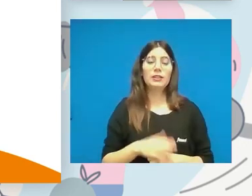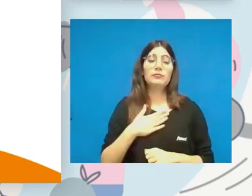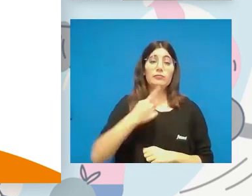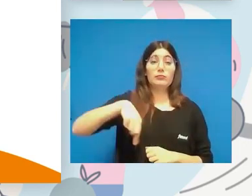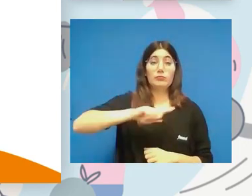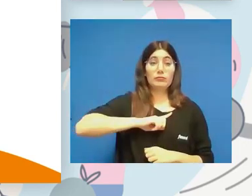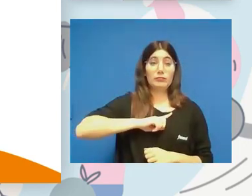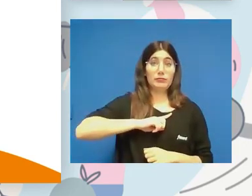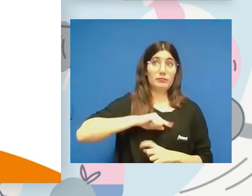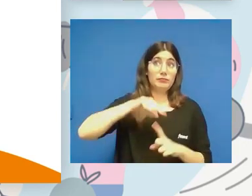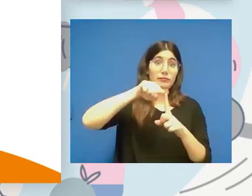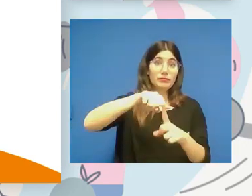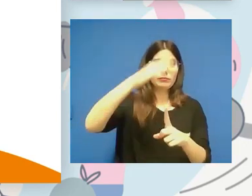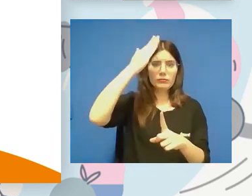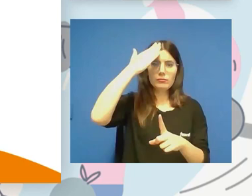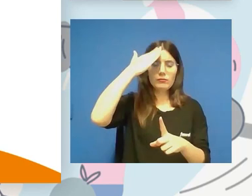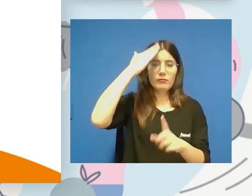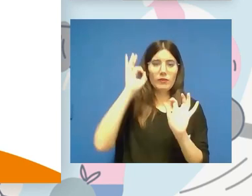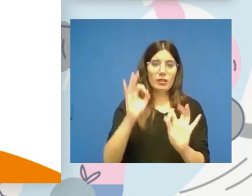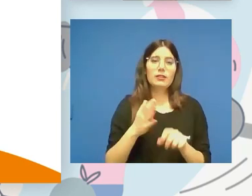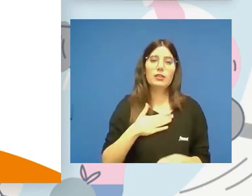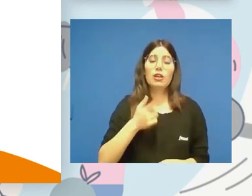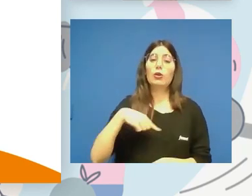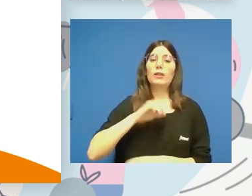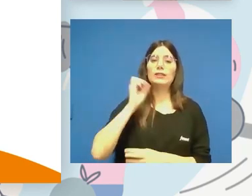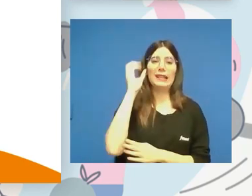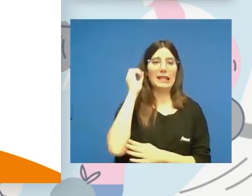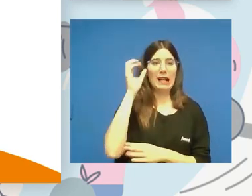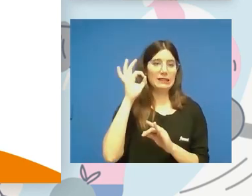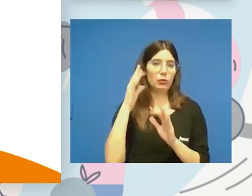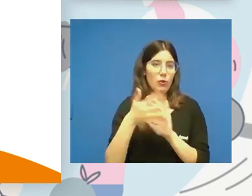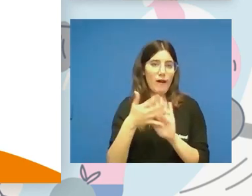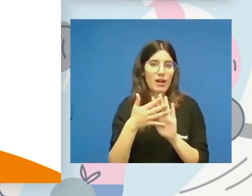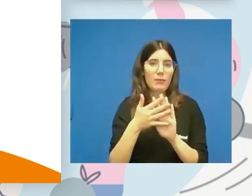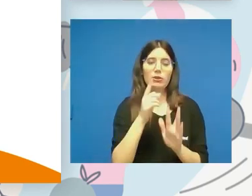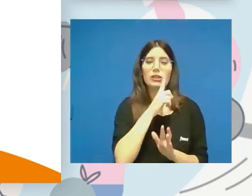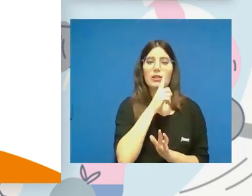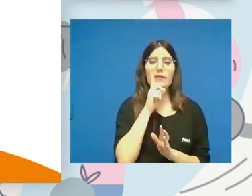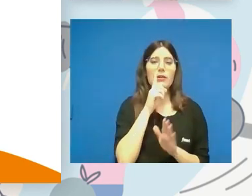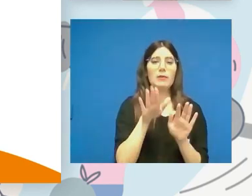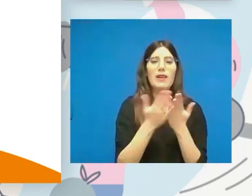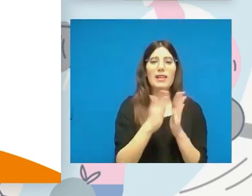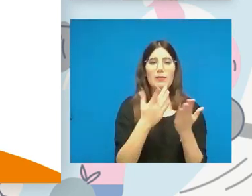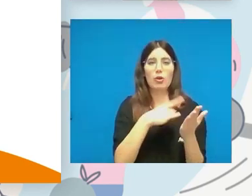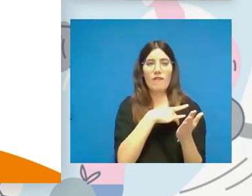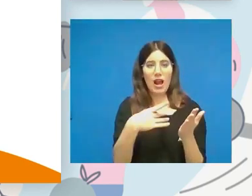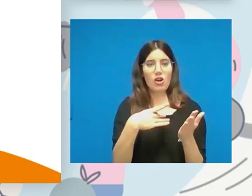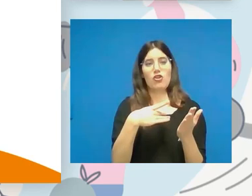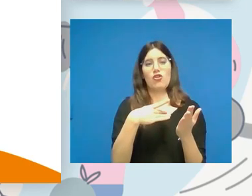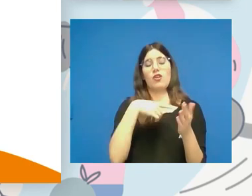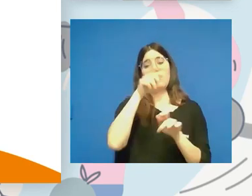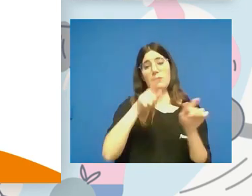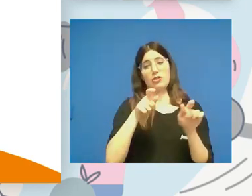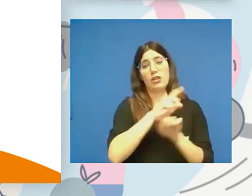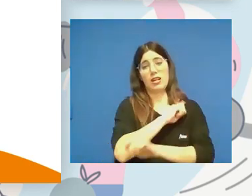principales. Aquí en nuestra charla seguro que va a salir varias veces el nombre del libro blanco del deporte de personas con discapacidad